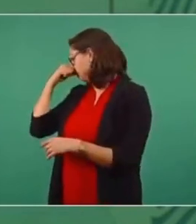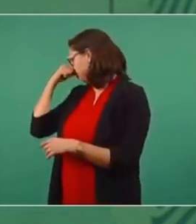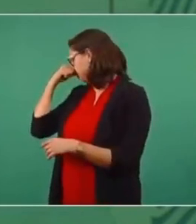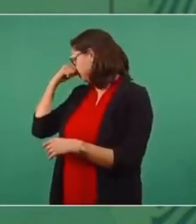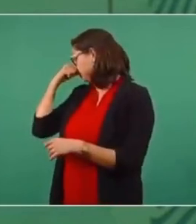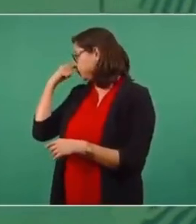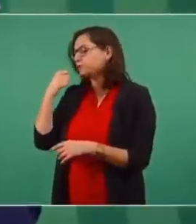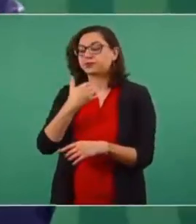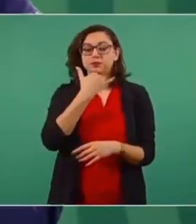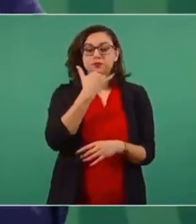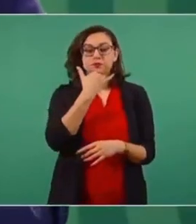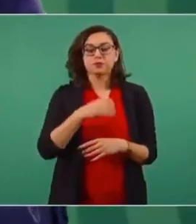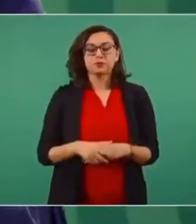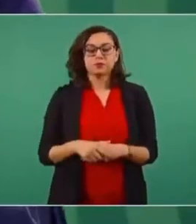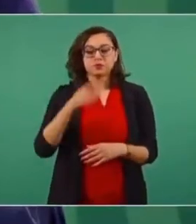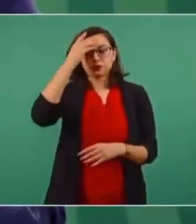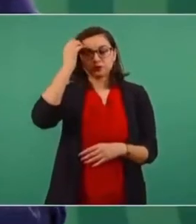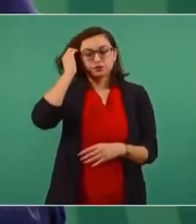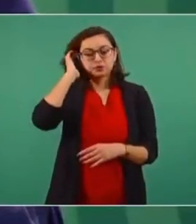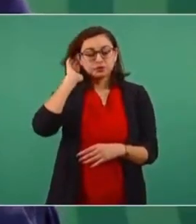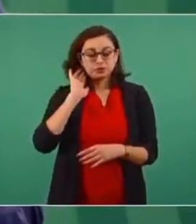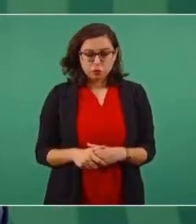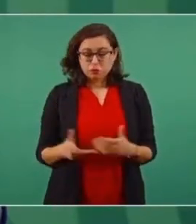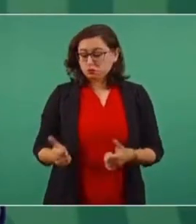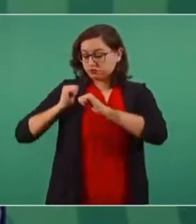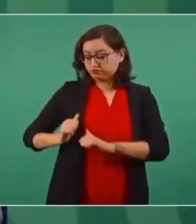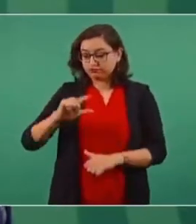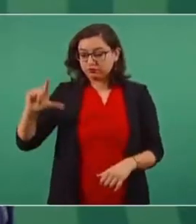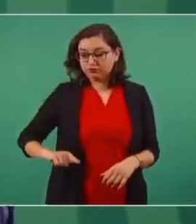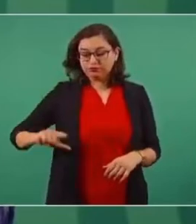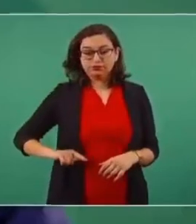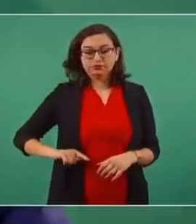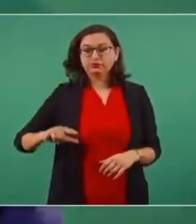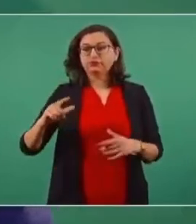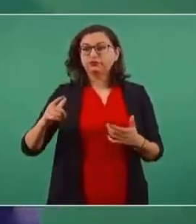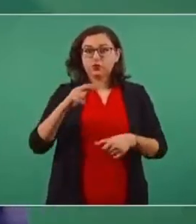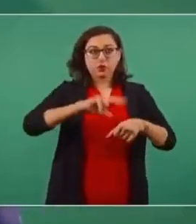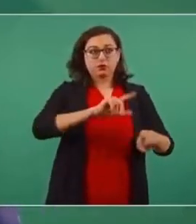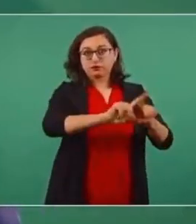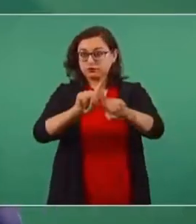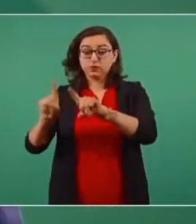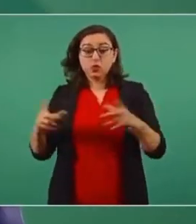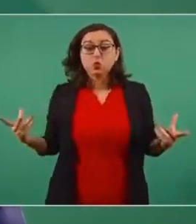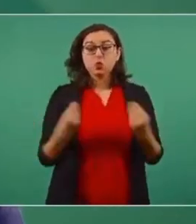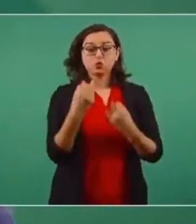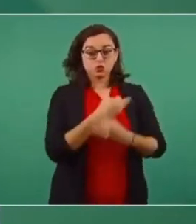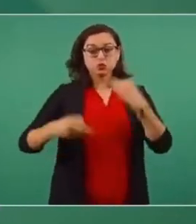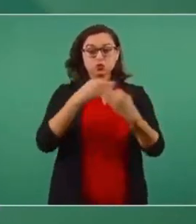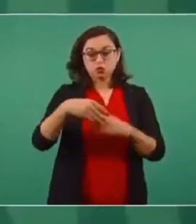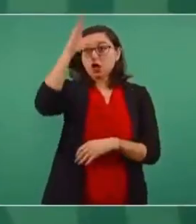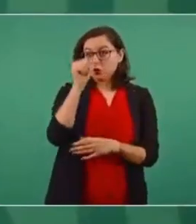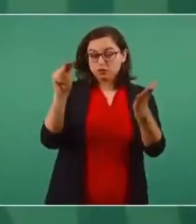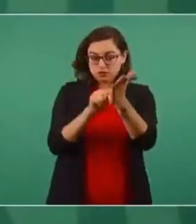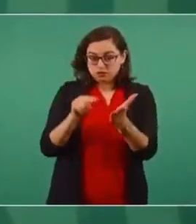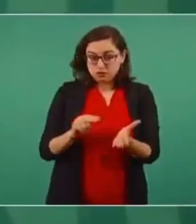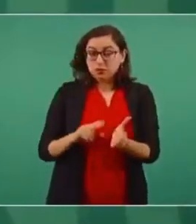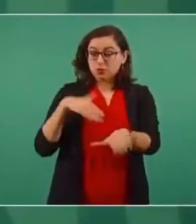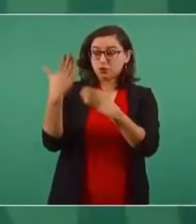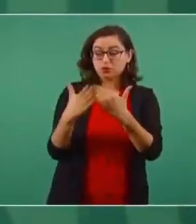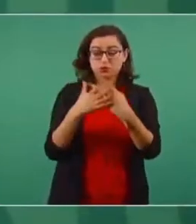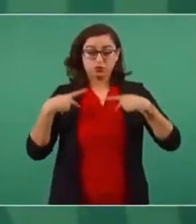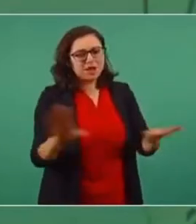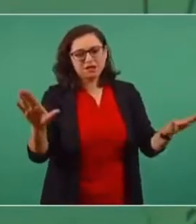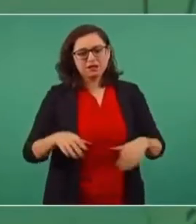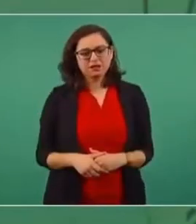de hacer valer el compromiso que tenemos las autoridades, el acuerdo que firmamos con los gobernadores para que se respete la